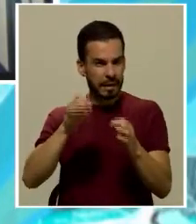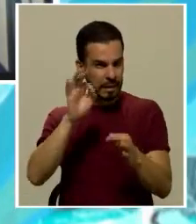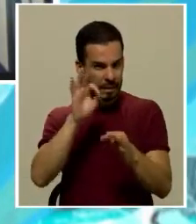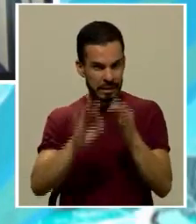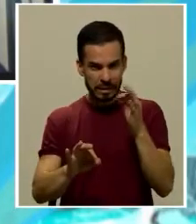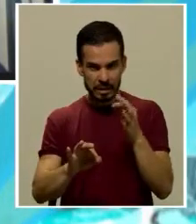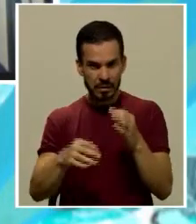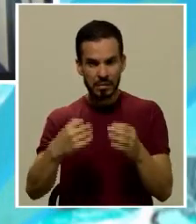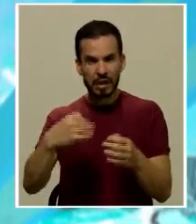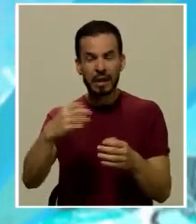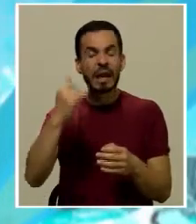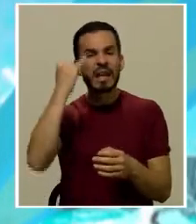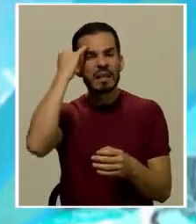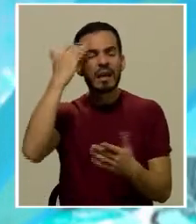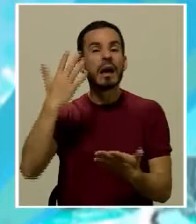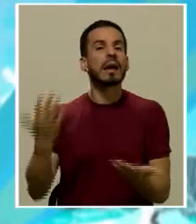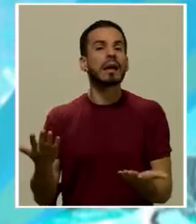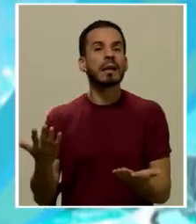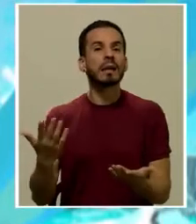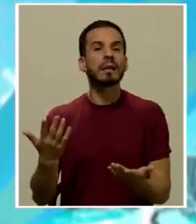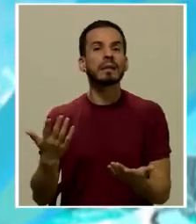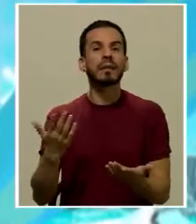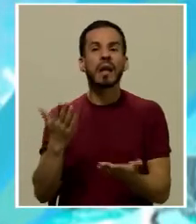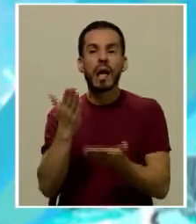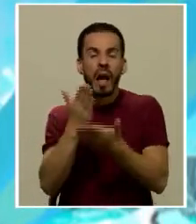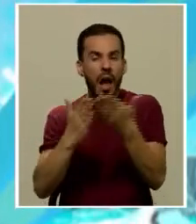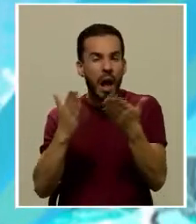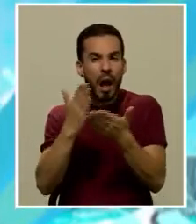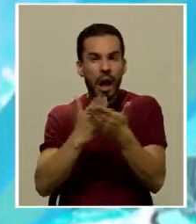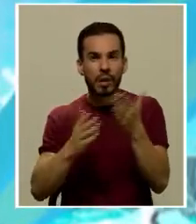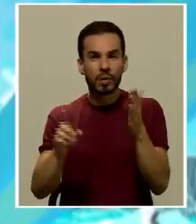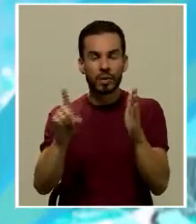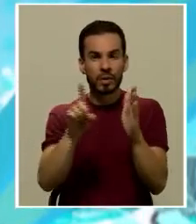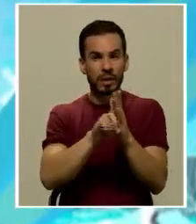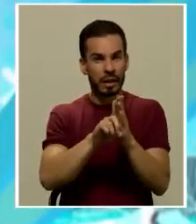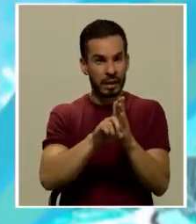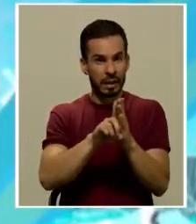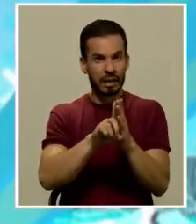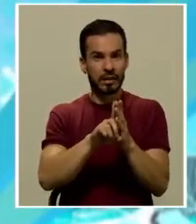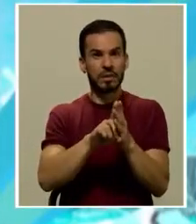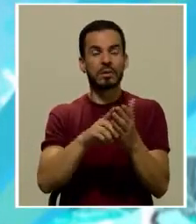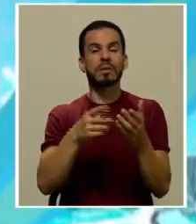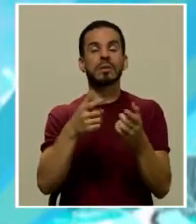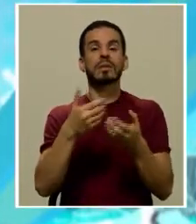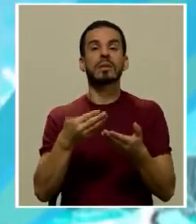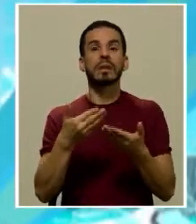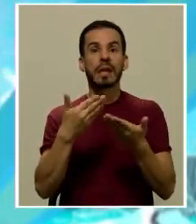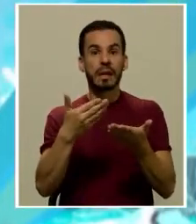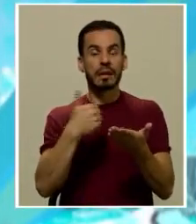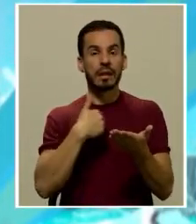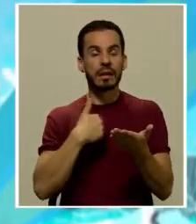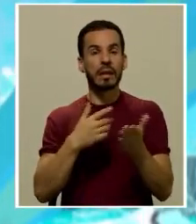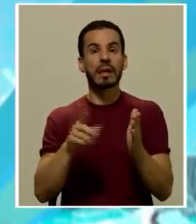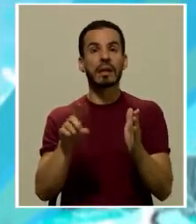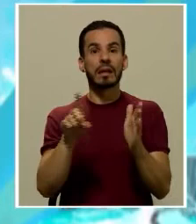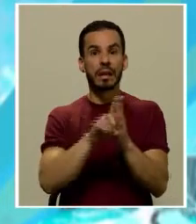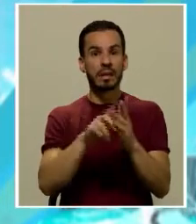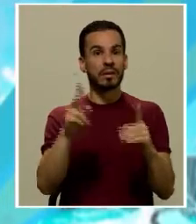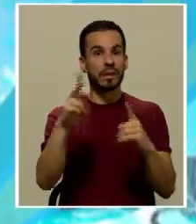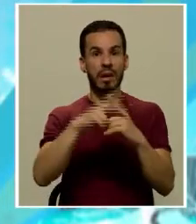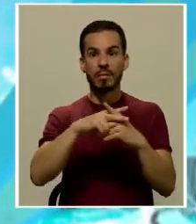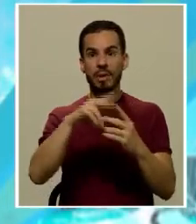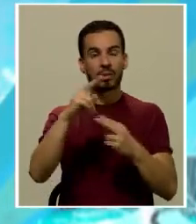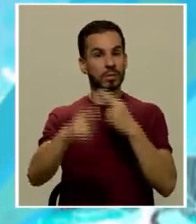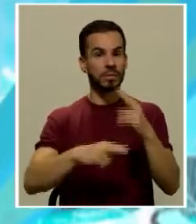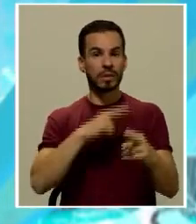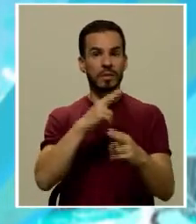y coloquiales, la idea de que ciertos derechos y garantías que han sido tenidos como derechos de aplicación